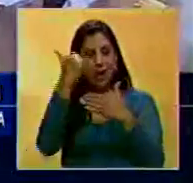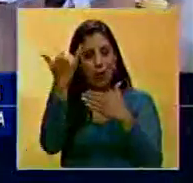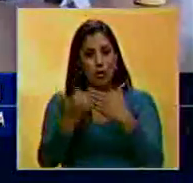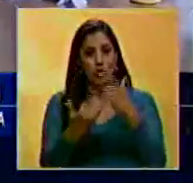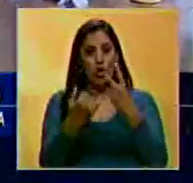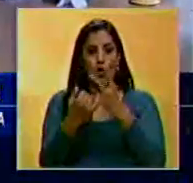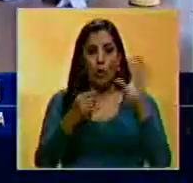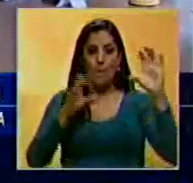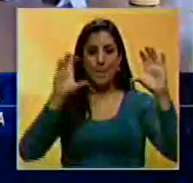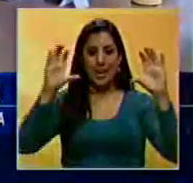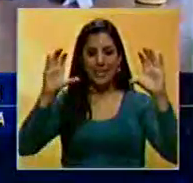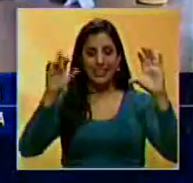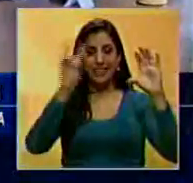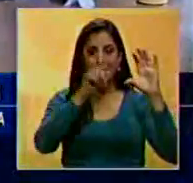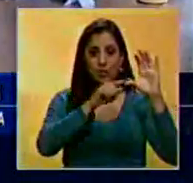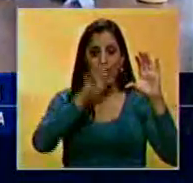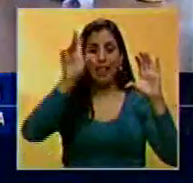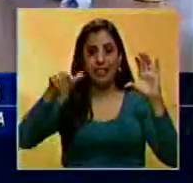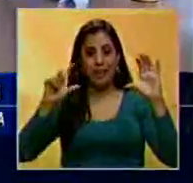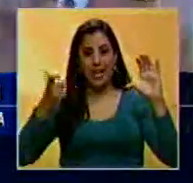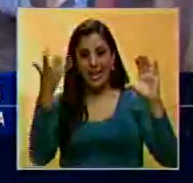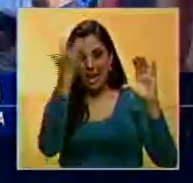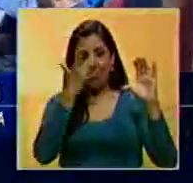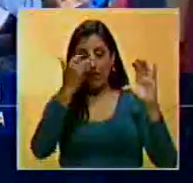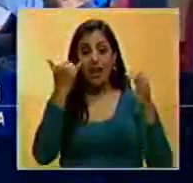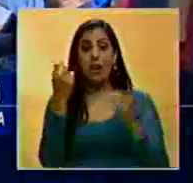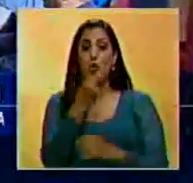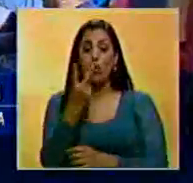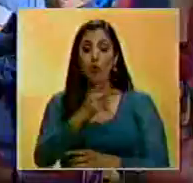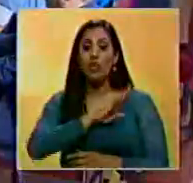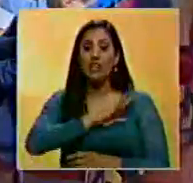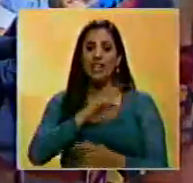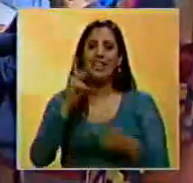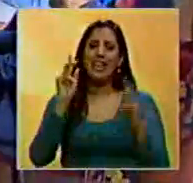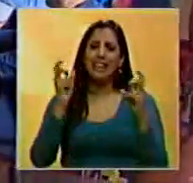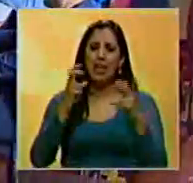binacionales entre este país africano y Venezuela, trataron temas de política mundial.